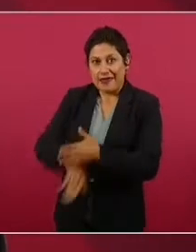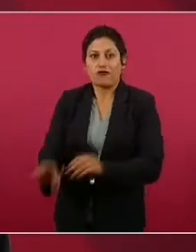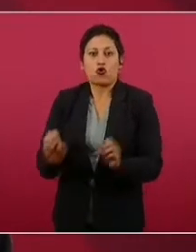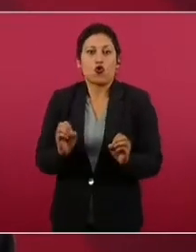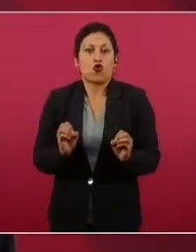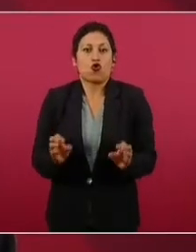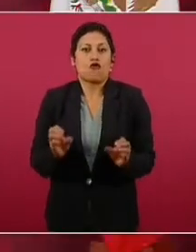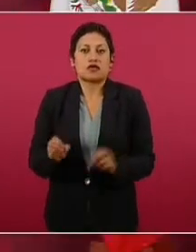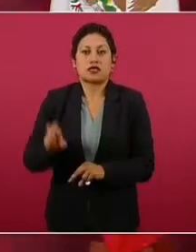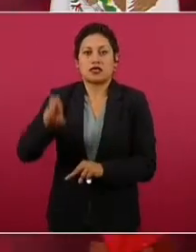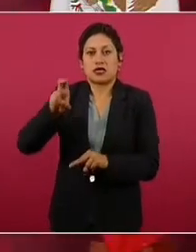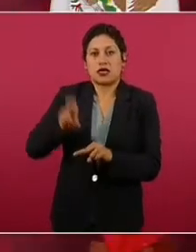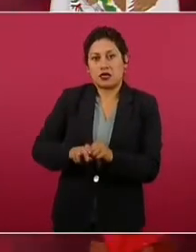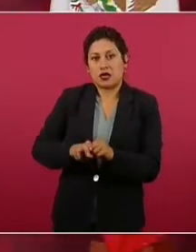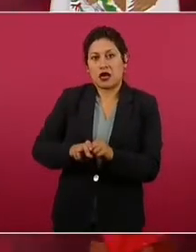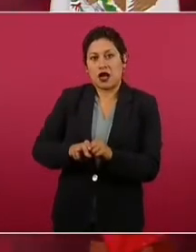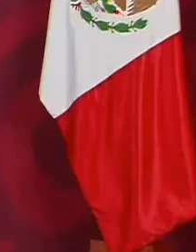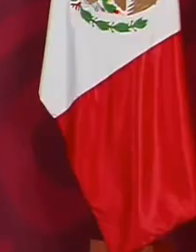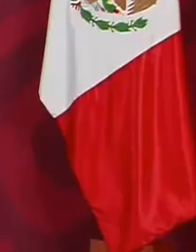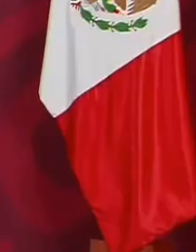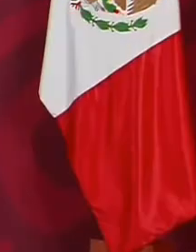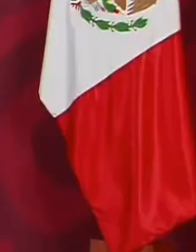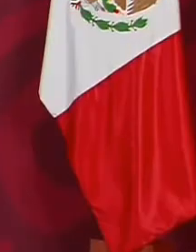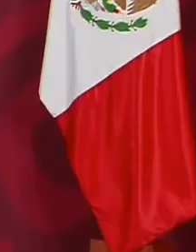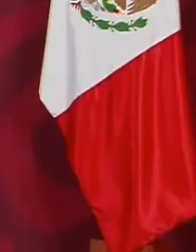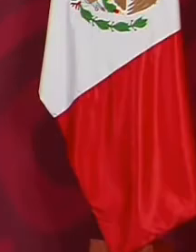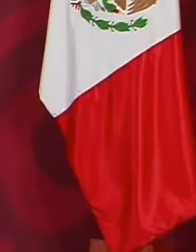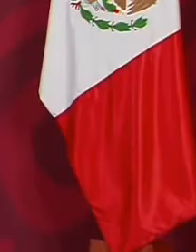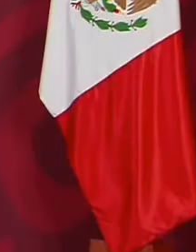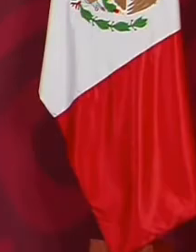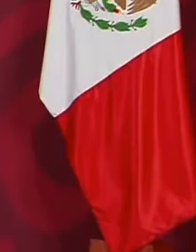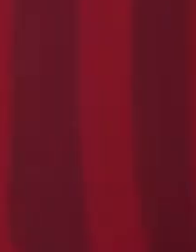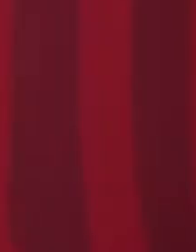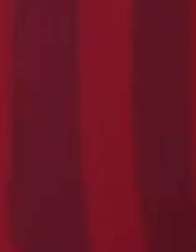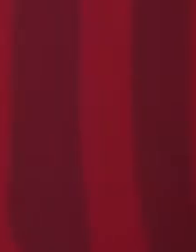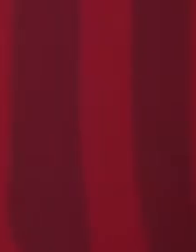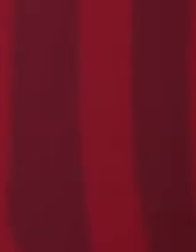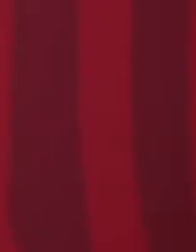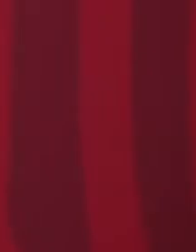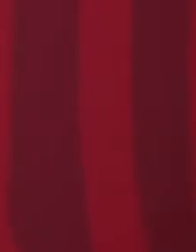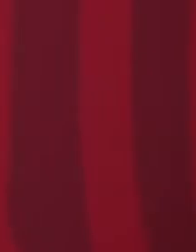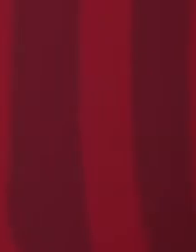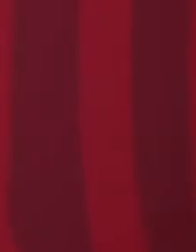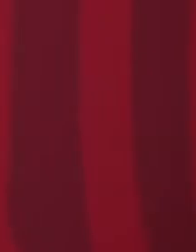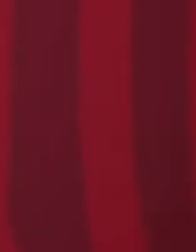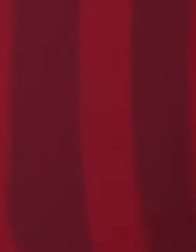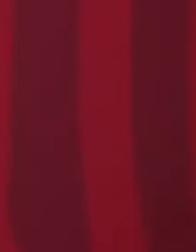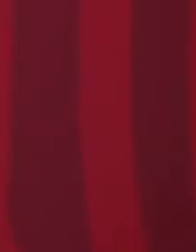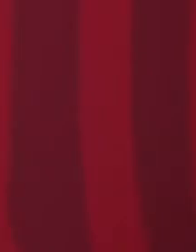ya sabían todo, a qué iba yo, pues ya era el último acto.